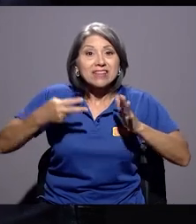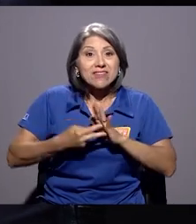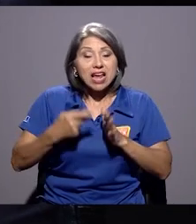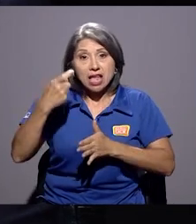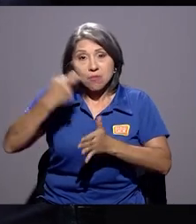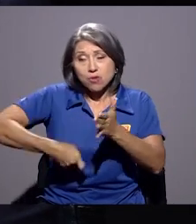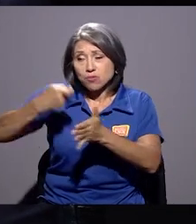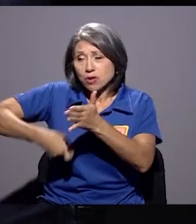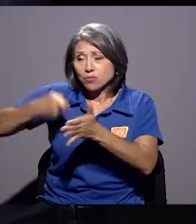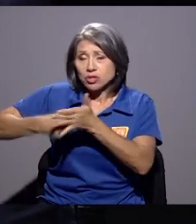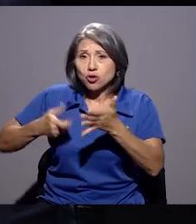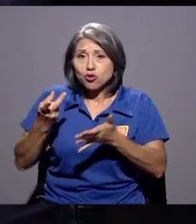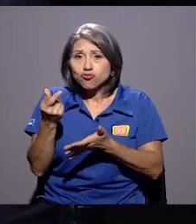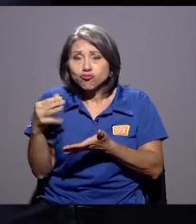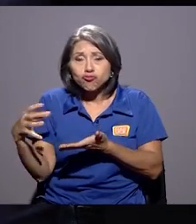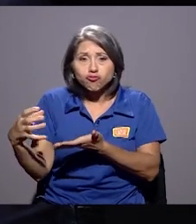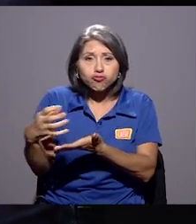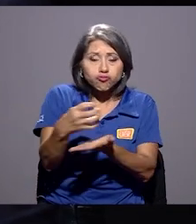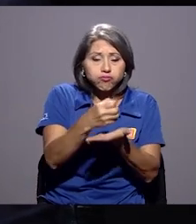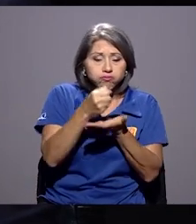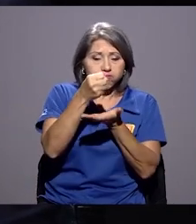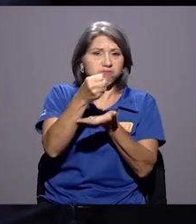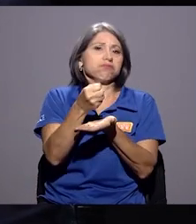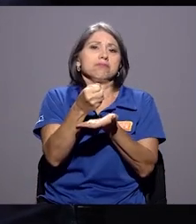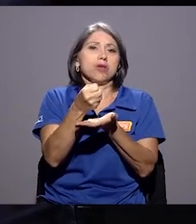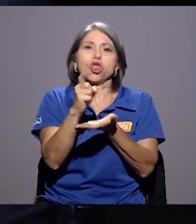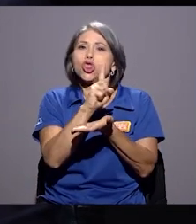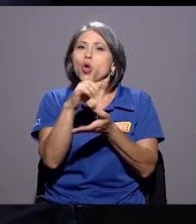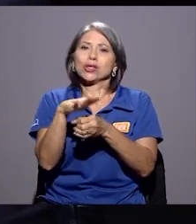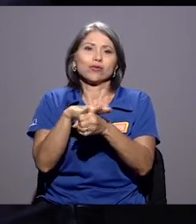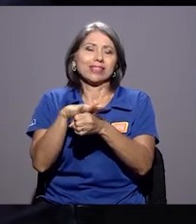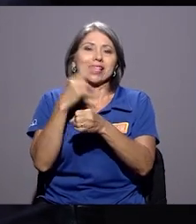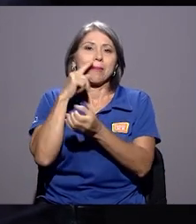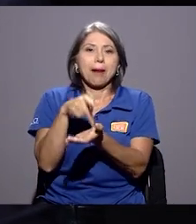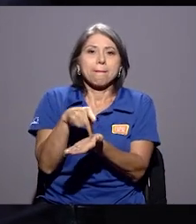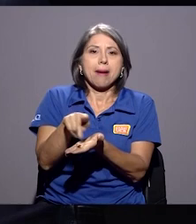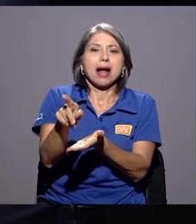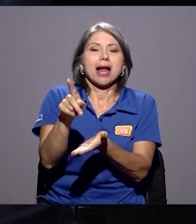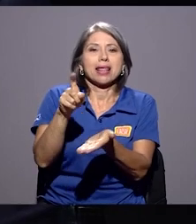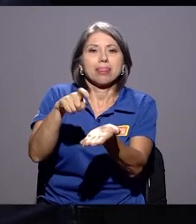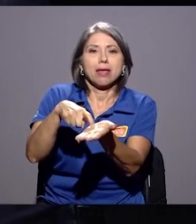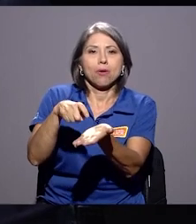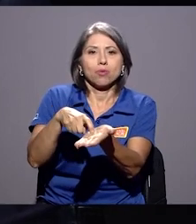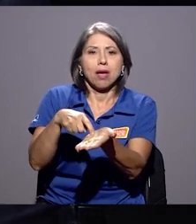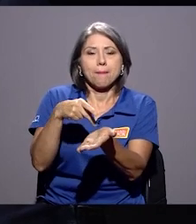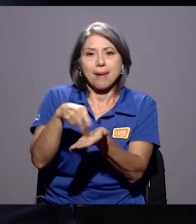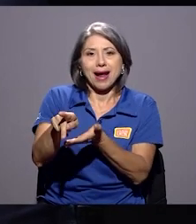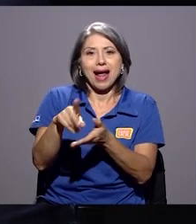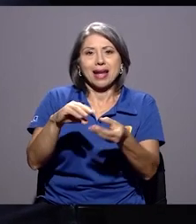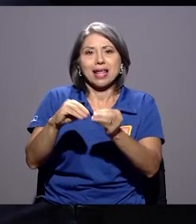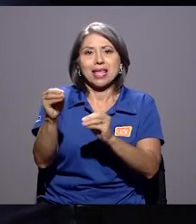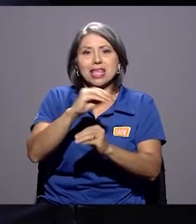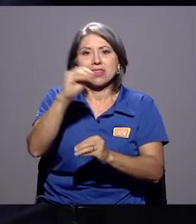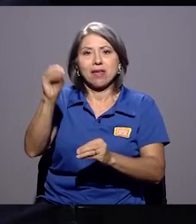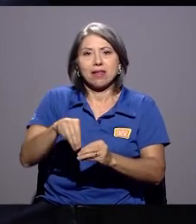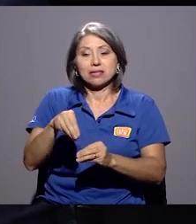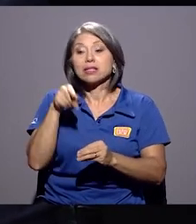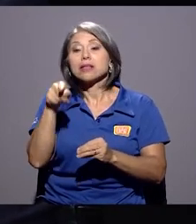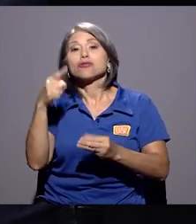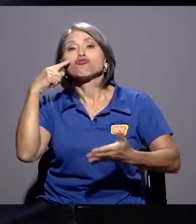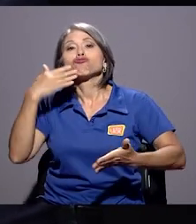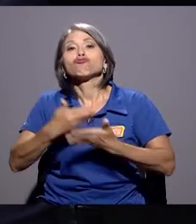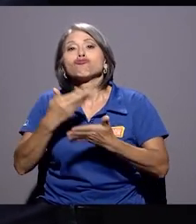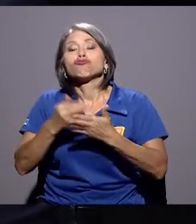la recaudación de impuestos no nos está alcanzando para pagar la deuda, para pagar los intereses. Y eso se refleja en los